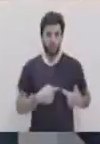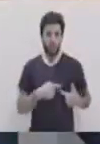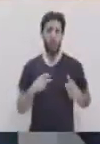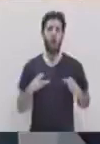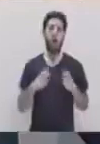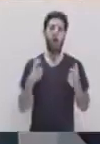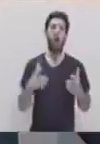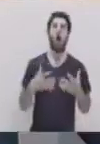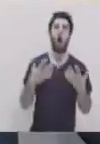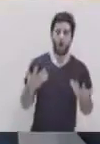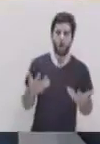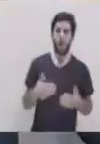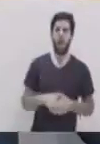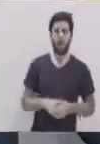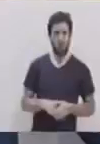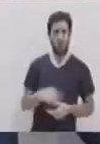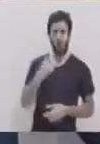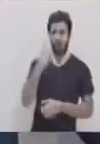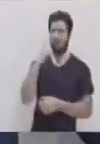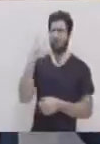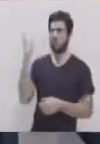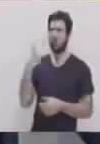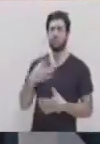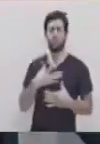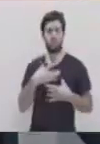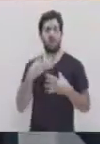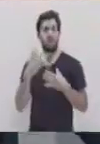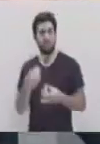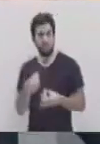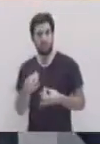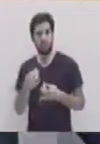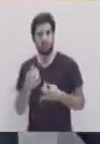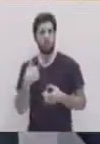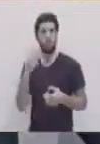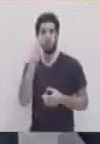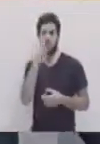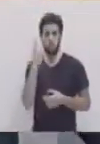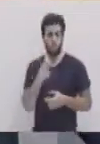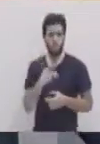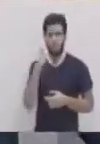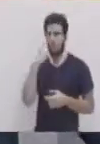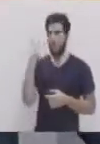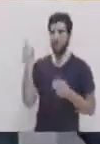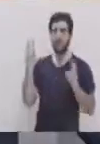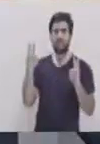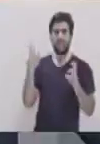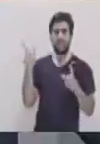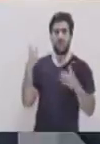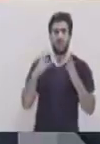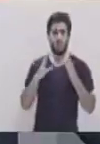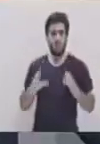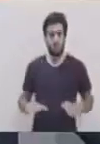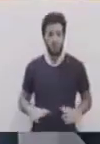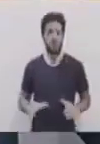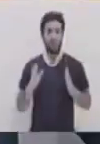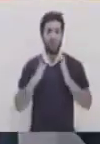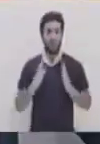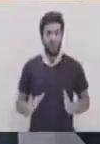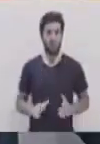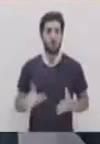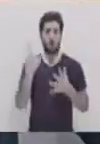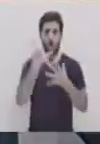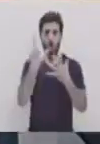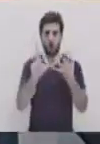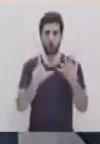El corazón. Eso es como algo bastante interesante porque yo solo había escuchado como que es muy relevante en el cuerpo humano. Ya que está